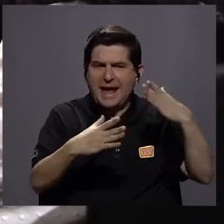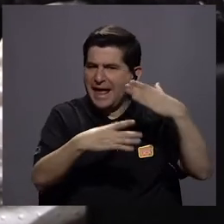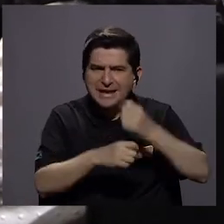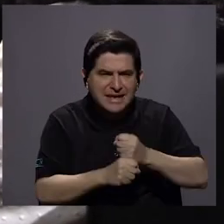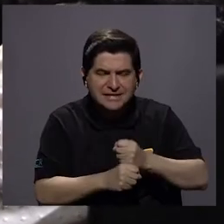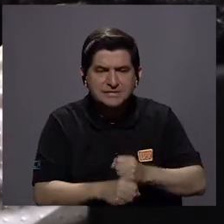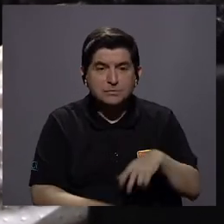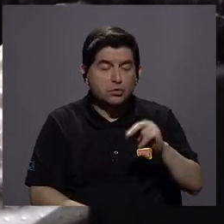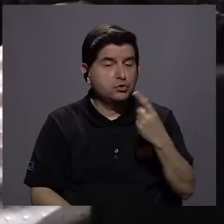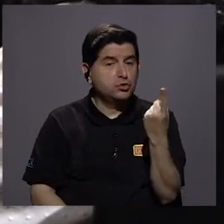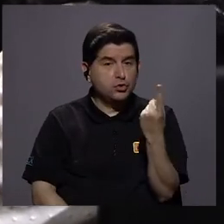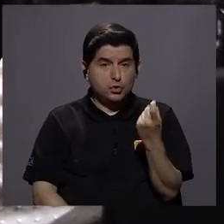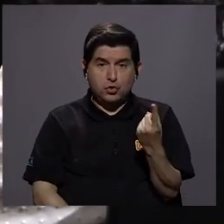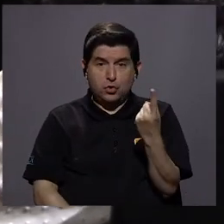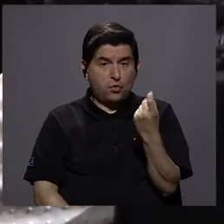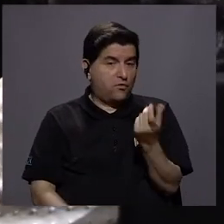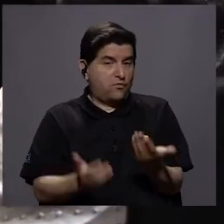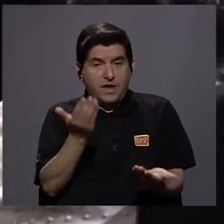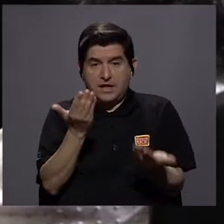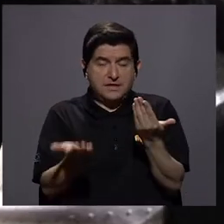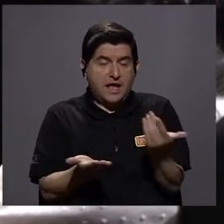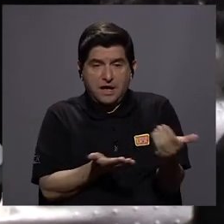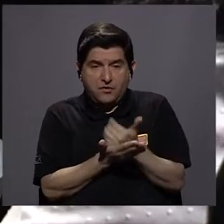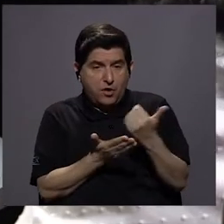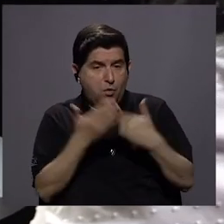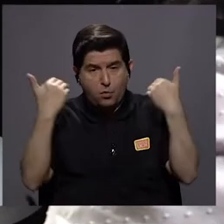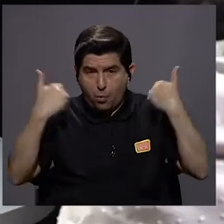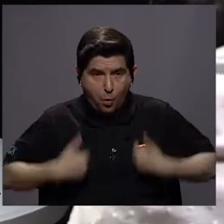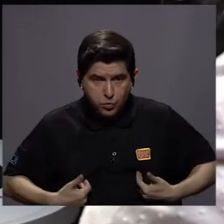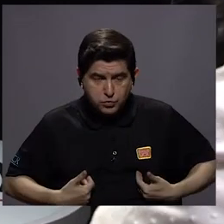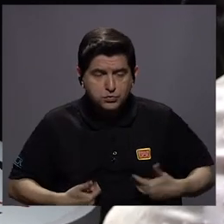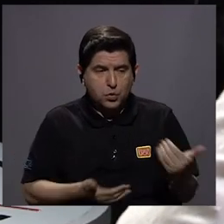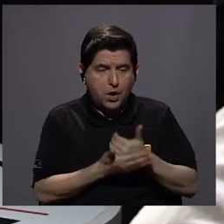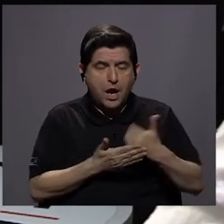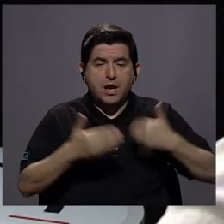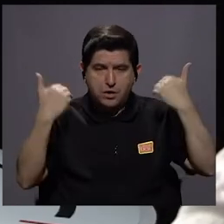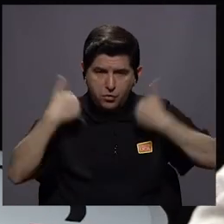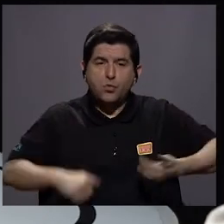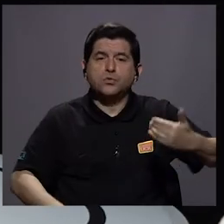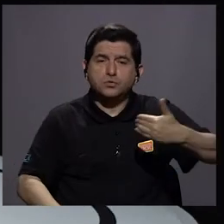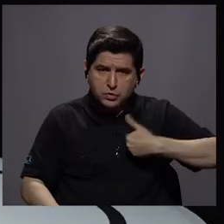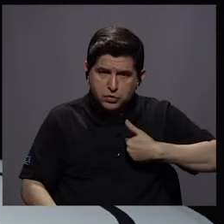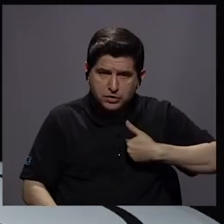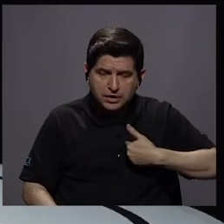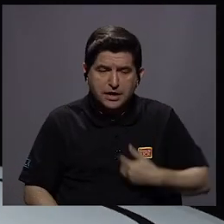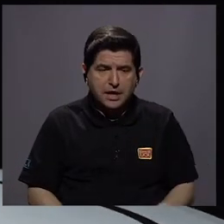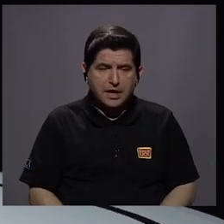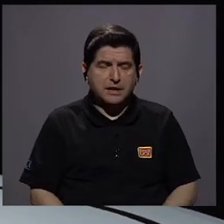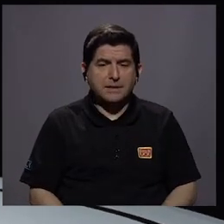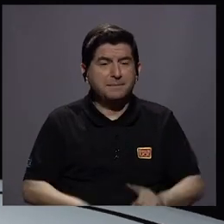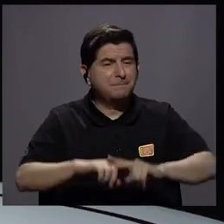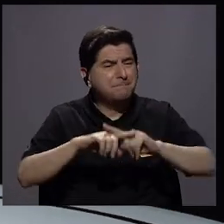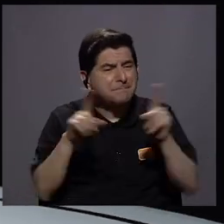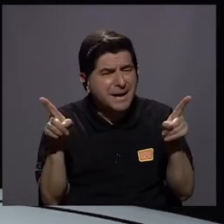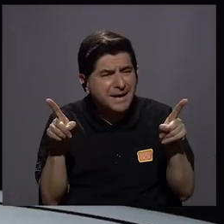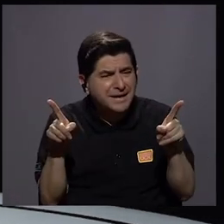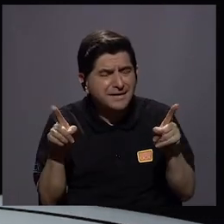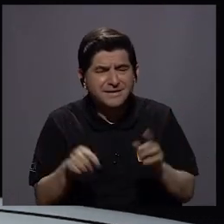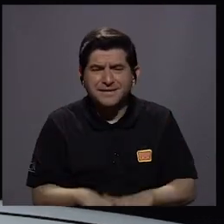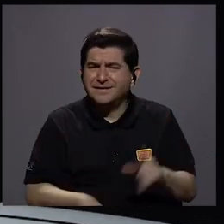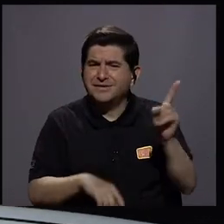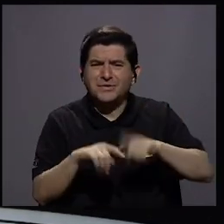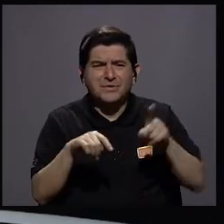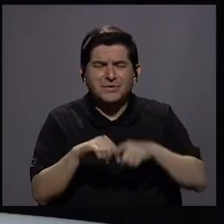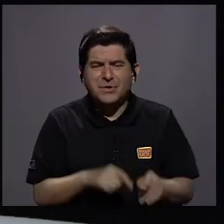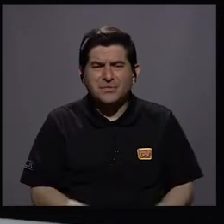no por falta de recurso humano, porque el recurso humano está ahí y es tangible, pero no lo ha